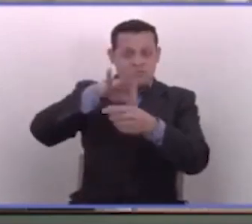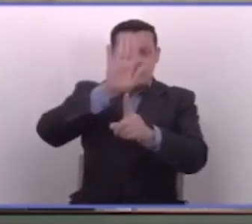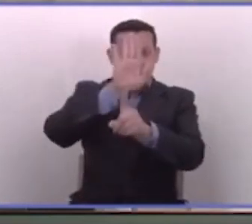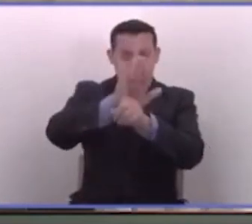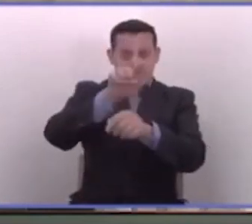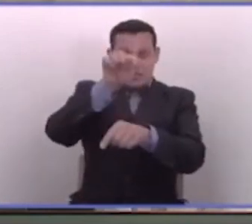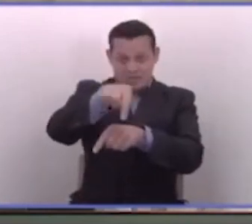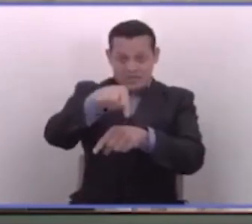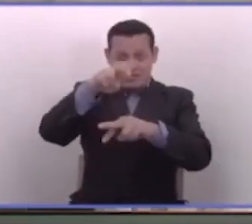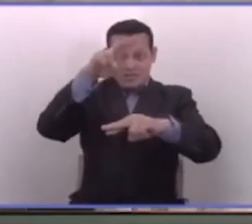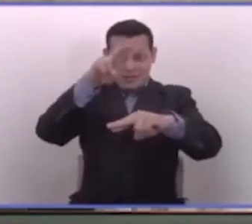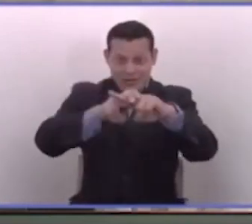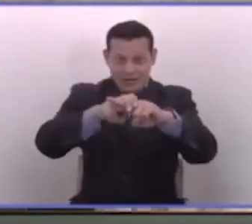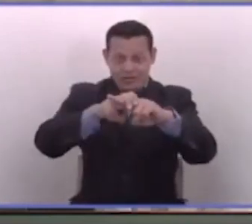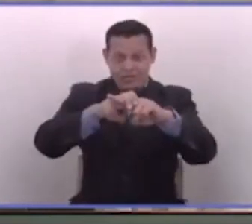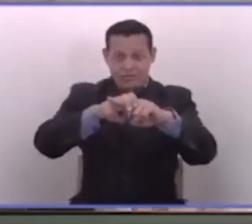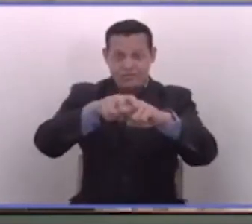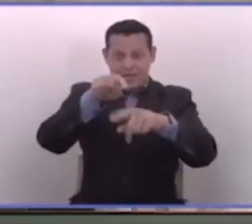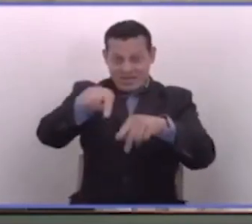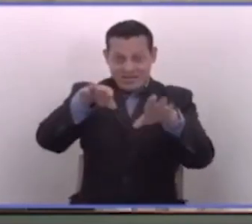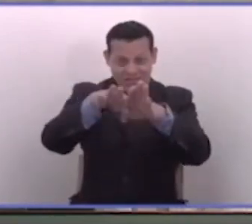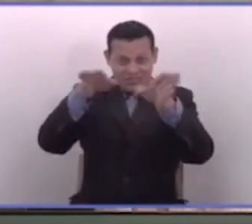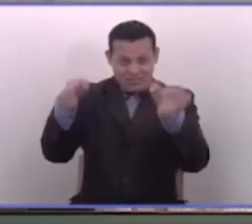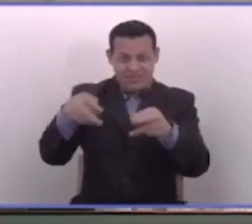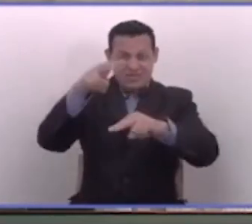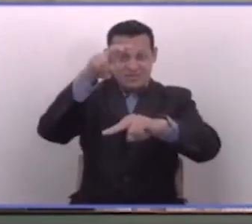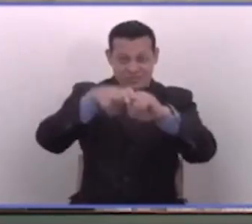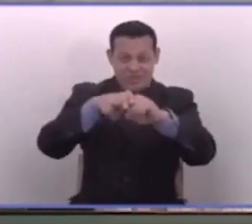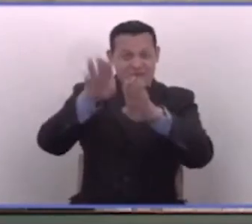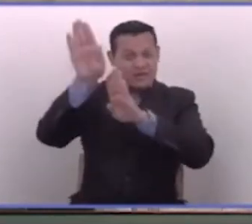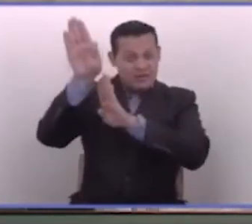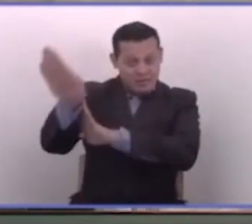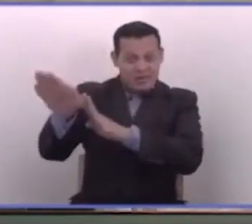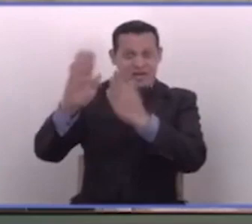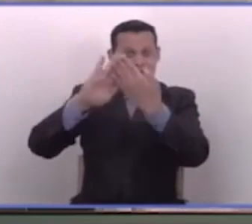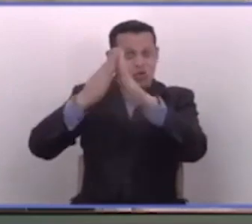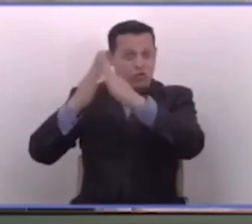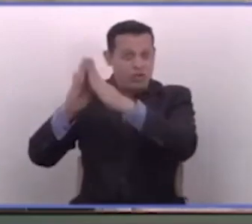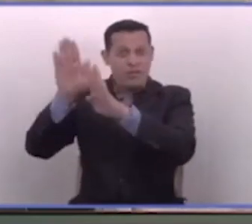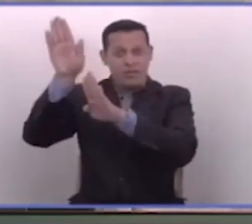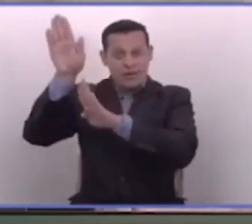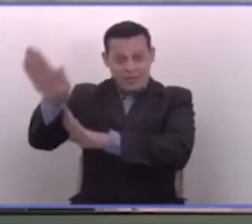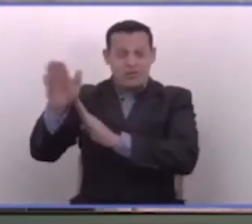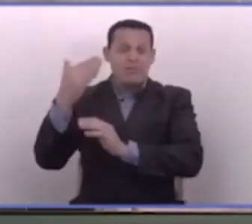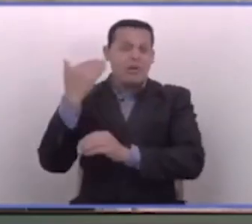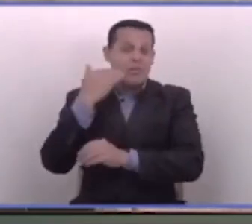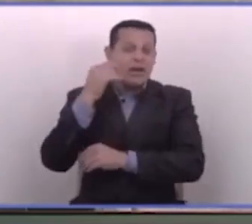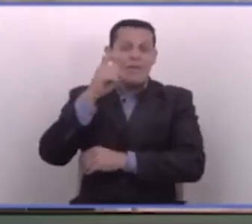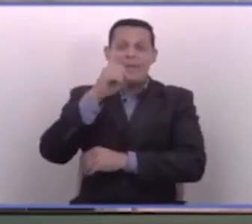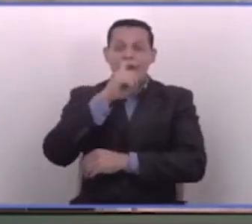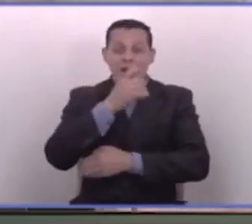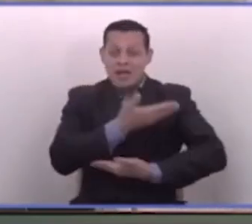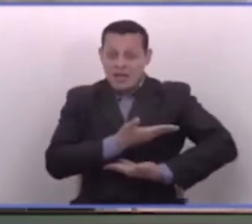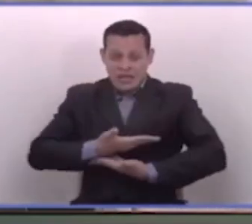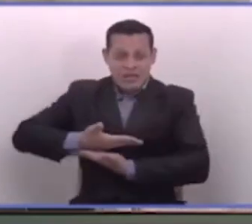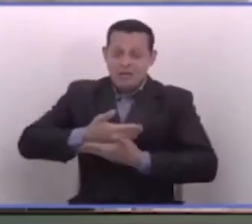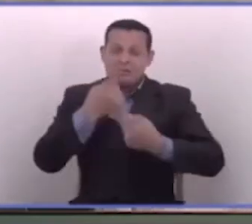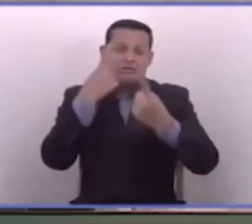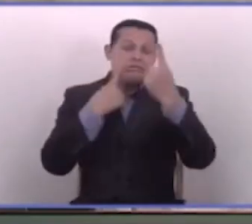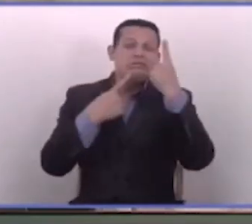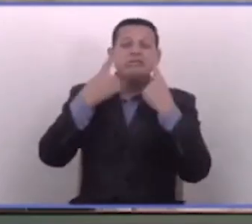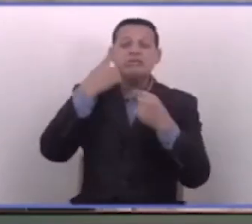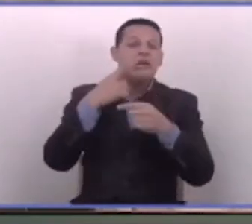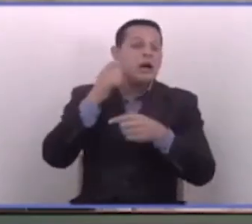sentados en ese curul. Por respeto a las comunidades, por respeto a las madres, padres, hijos que están llorando,